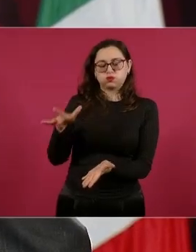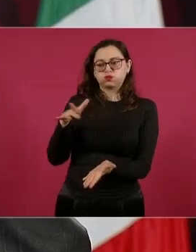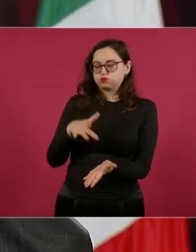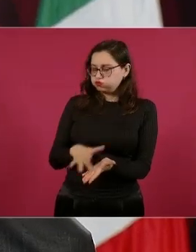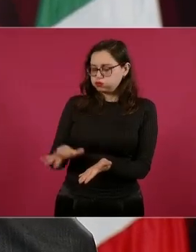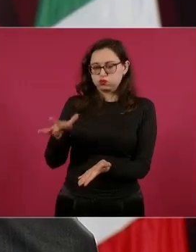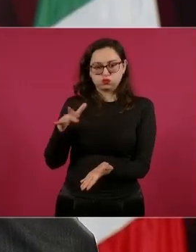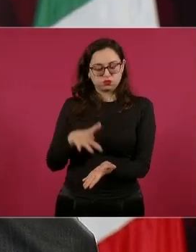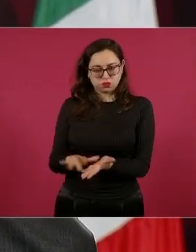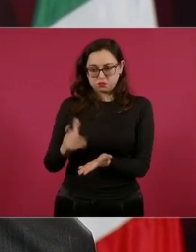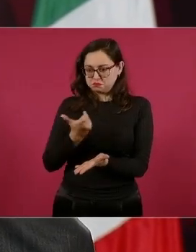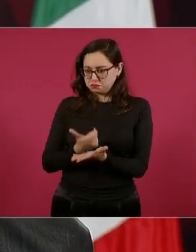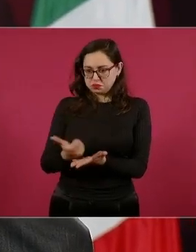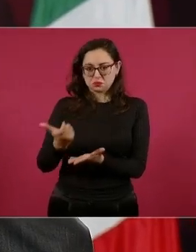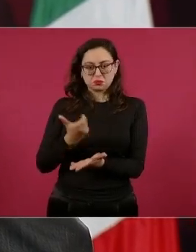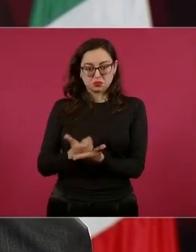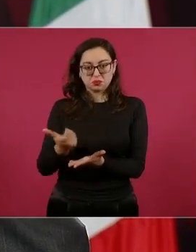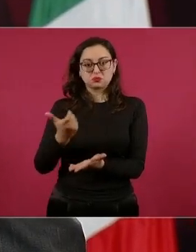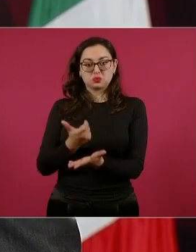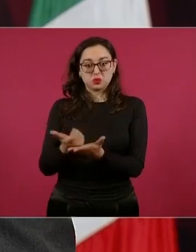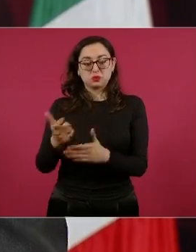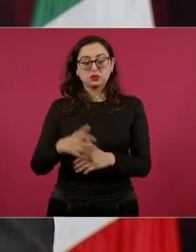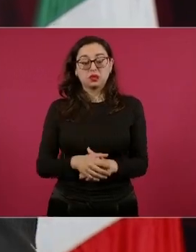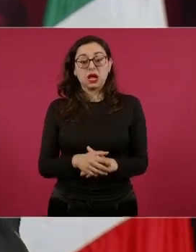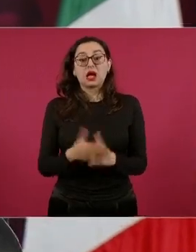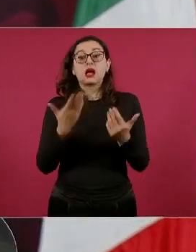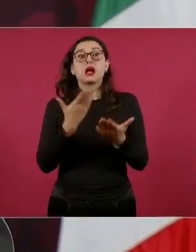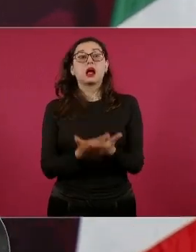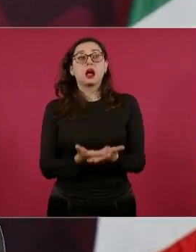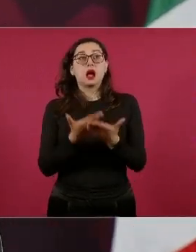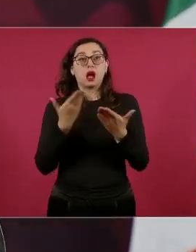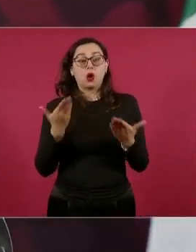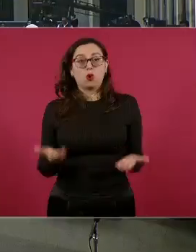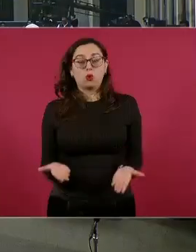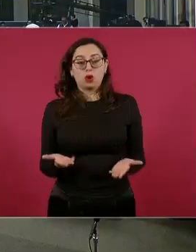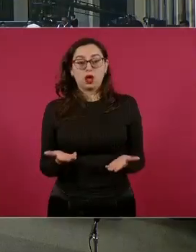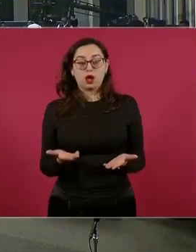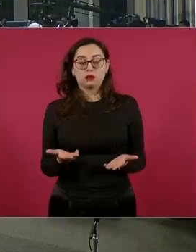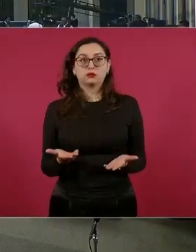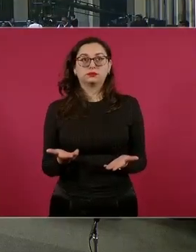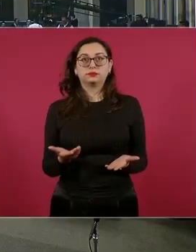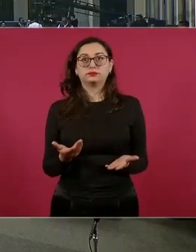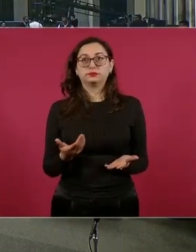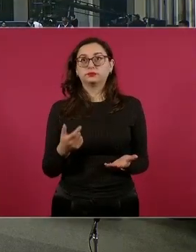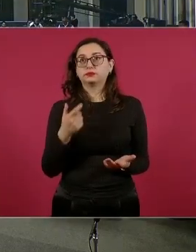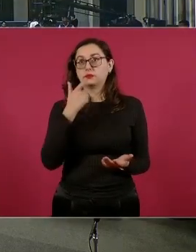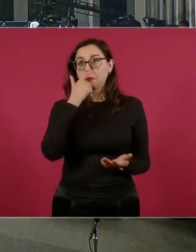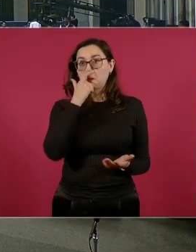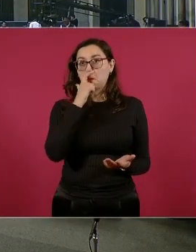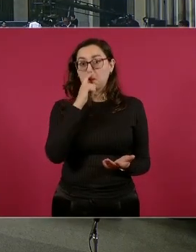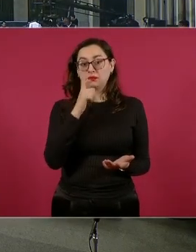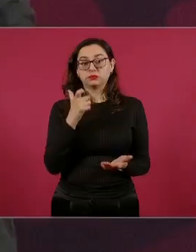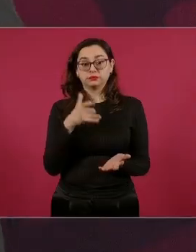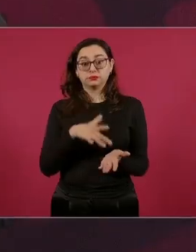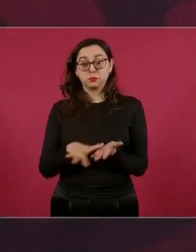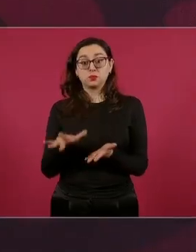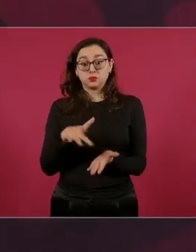Ahora ellos van a recibir sus apoyos porque por primera vez